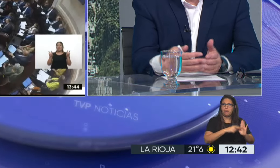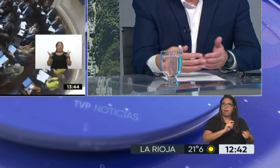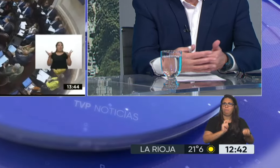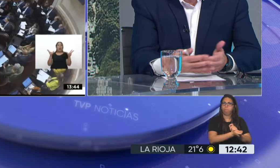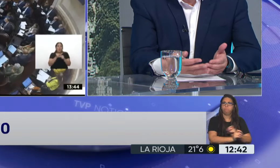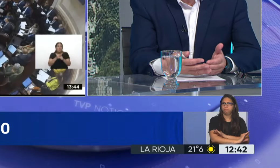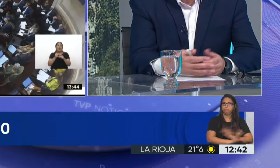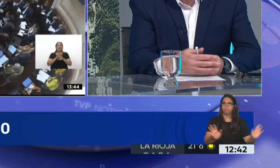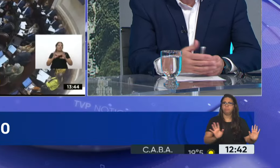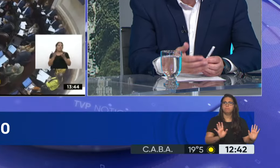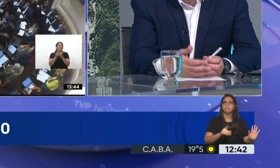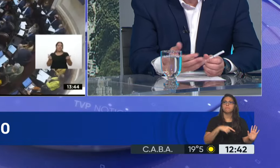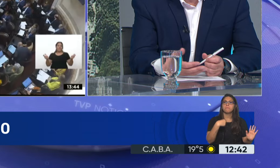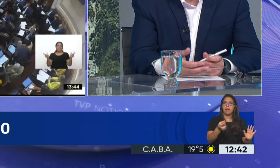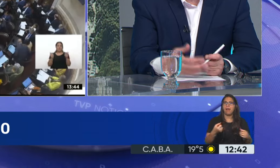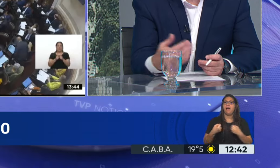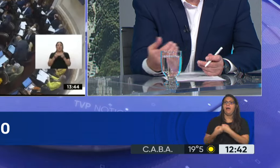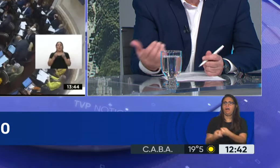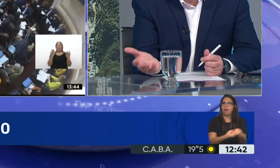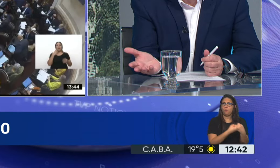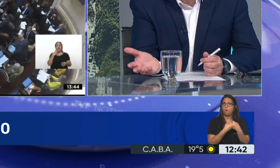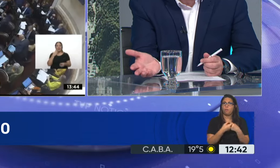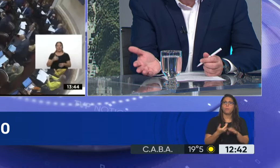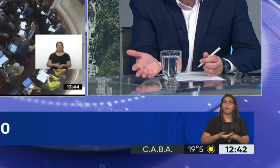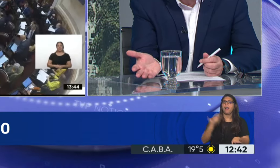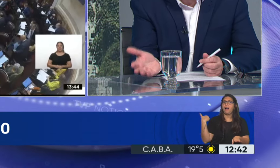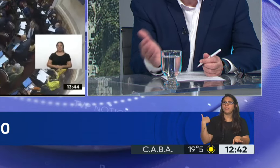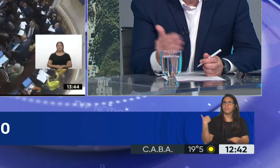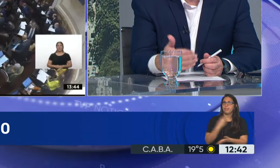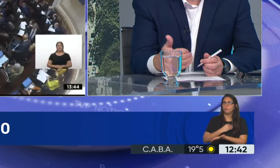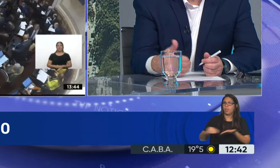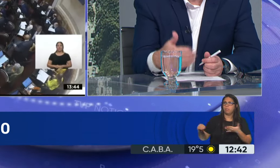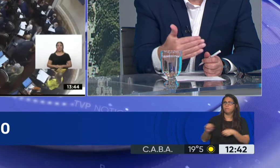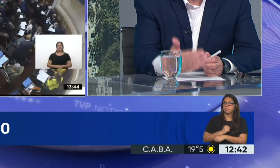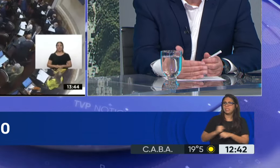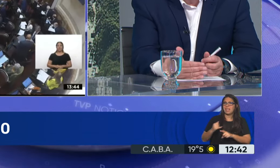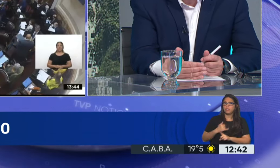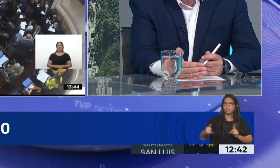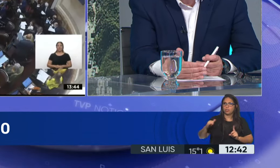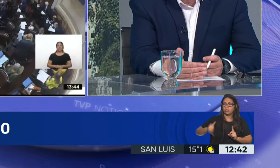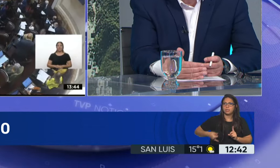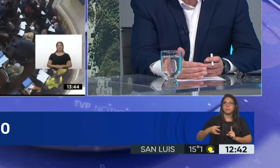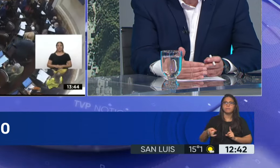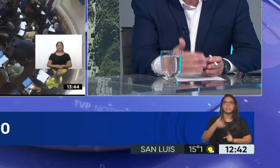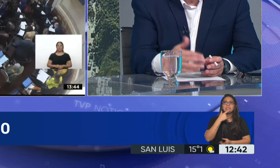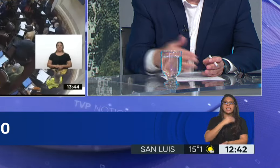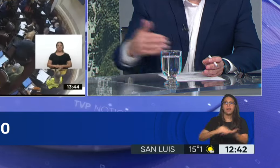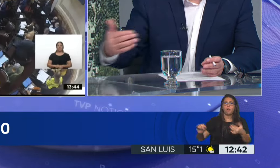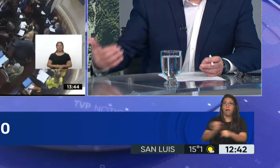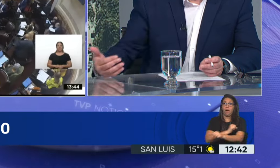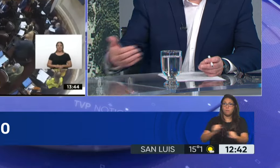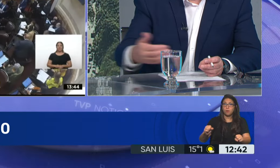se va a tener que modificar para poder lograr acuerdos. Es un proyecto que viene con la sanción de diputados. ¿Esto qué quiere decir? Se aprueba en la Cámara de Senadores